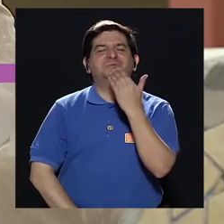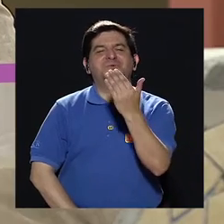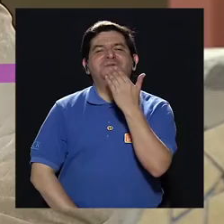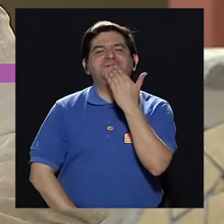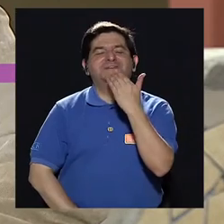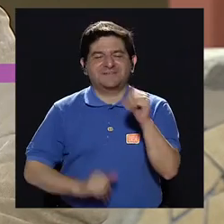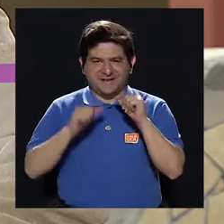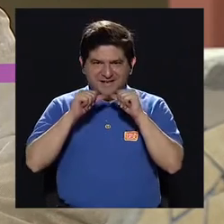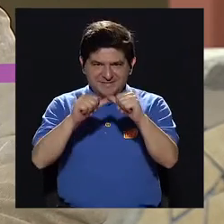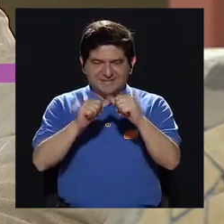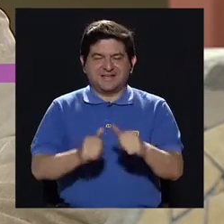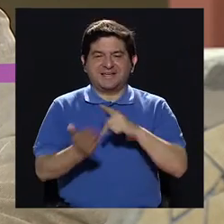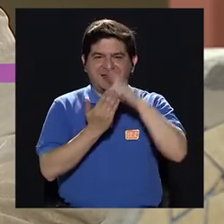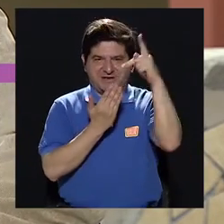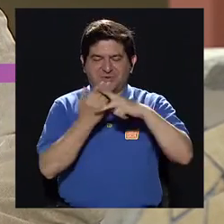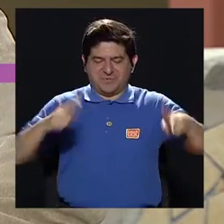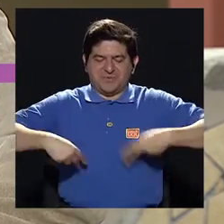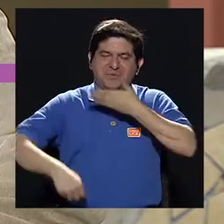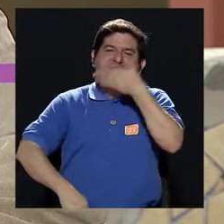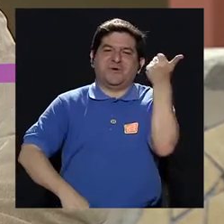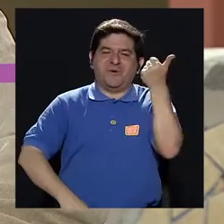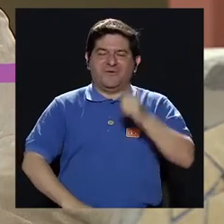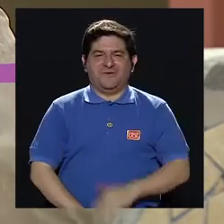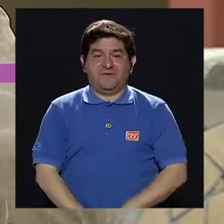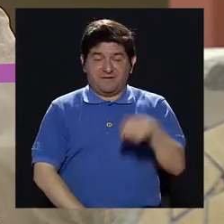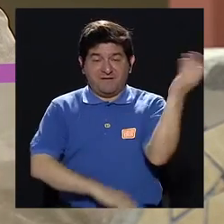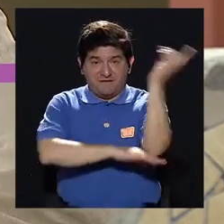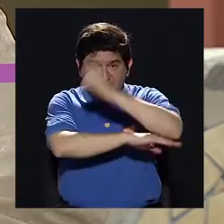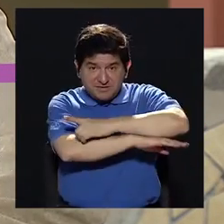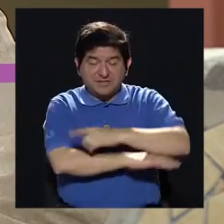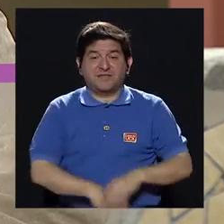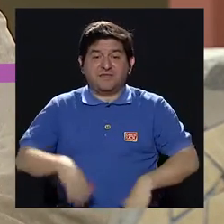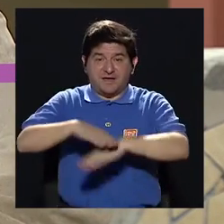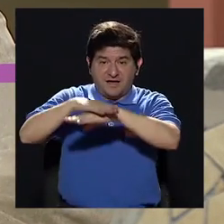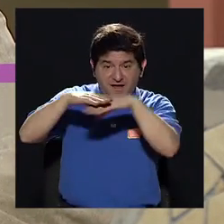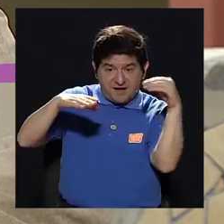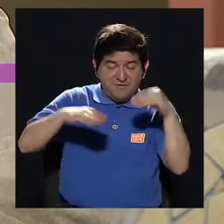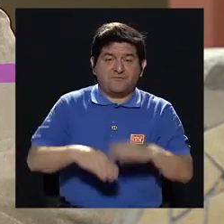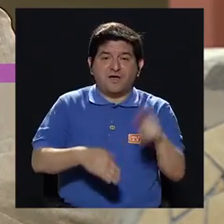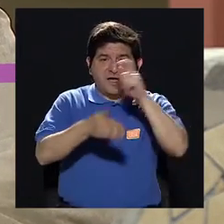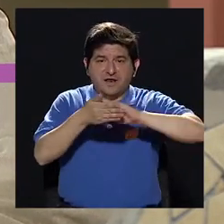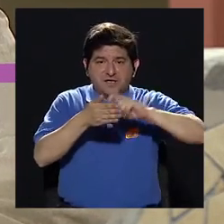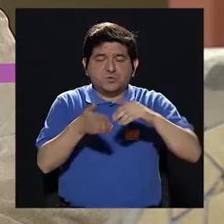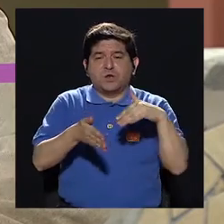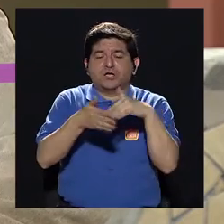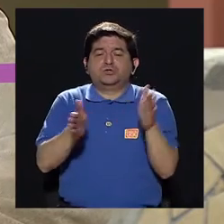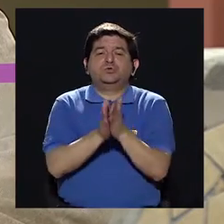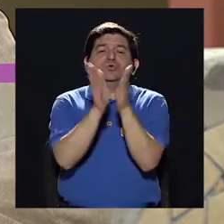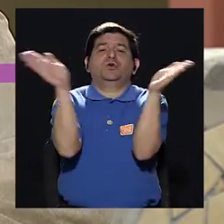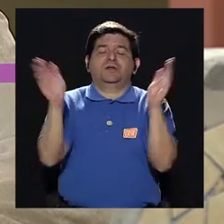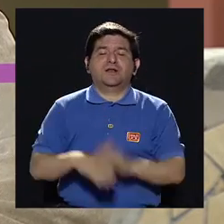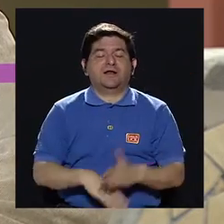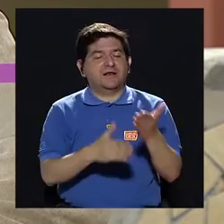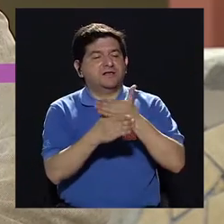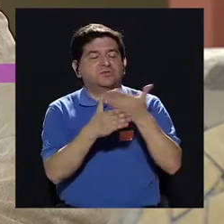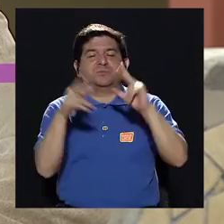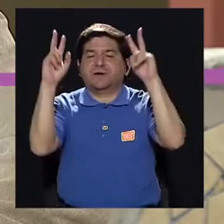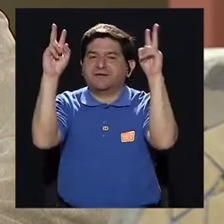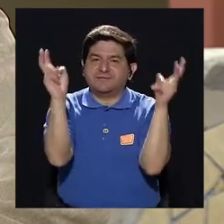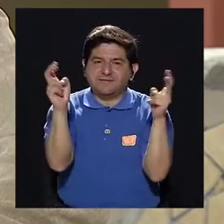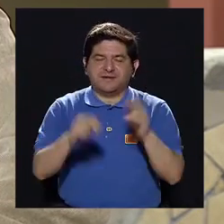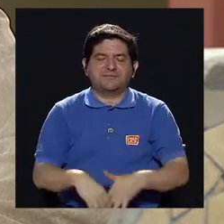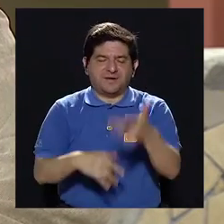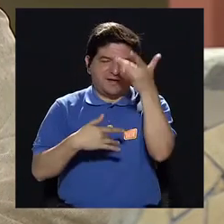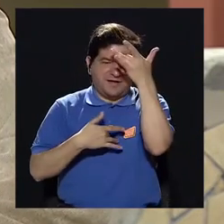Muchísimas gracias por continuar con su telerevista Vivir Mejor el día de hoy desde las afueras de la Escuela de Estudios Generales compartiendo el